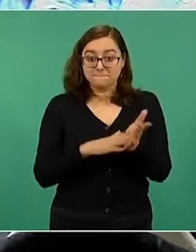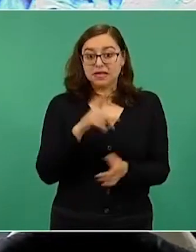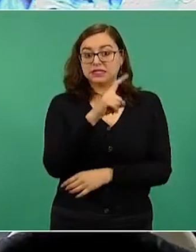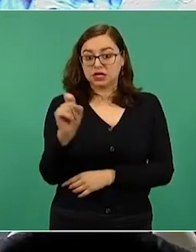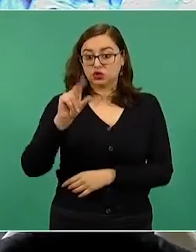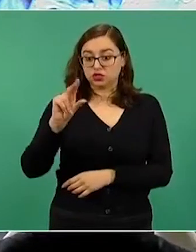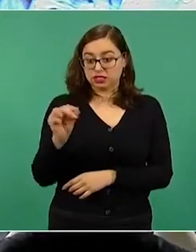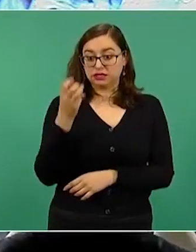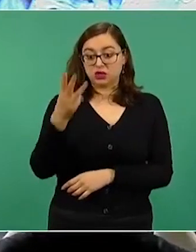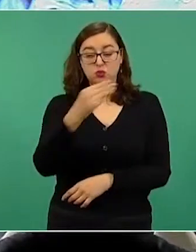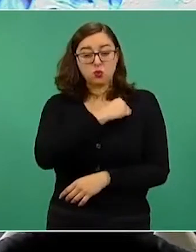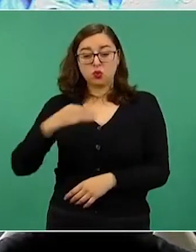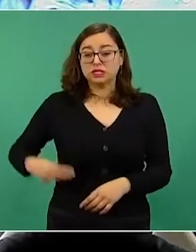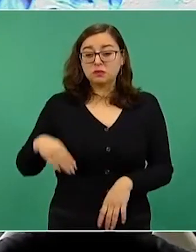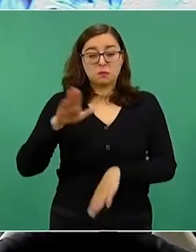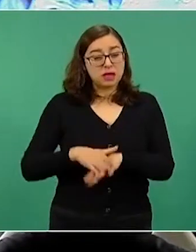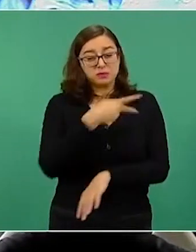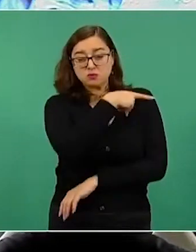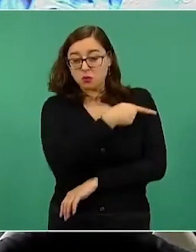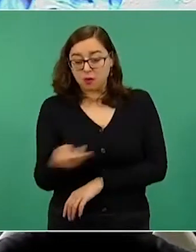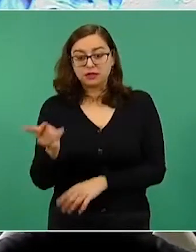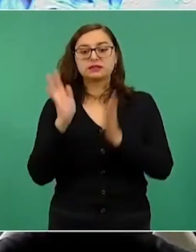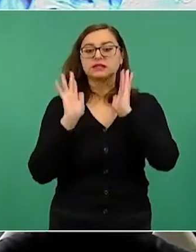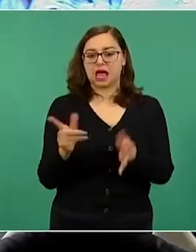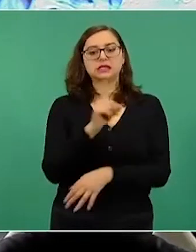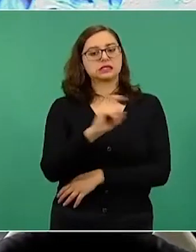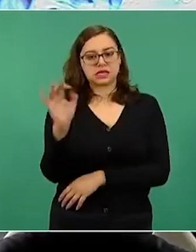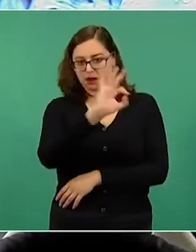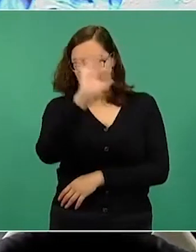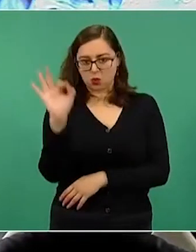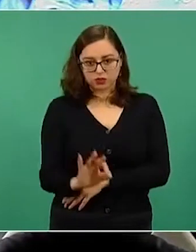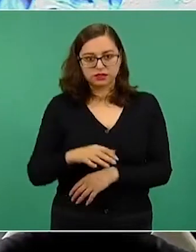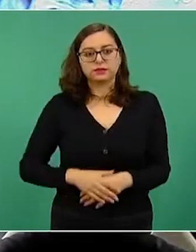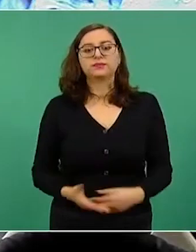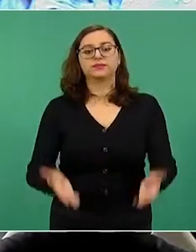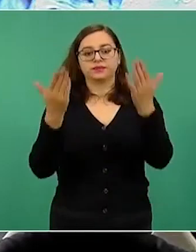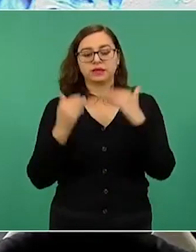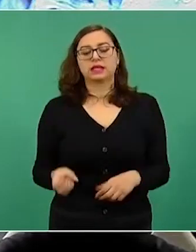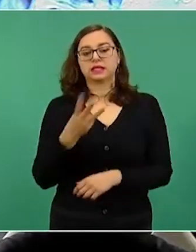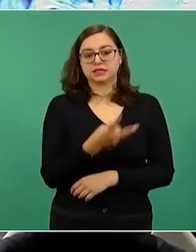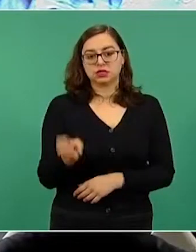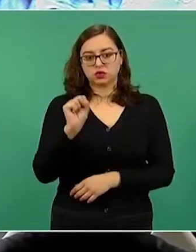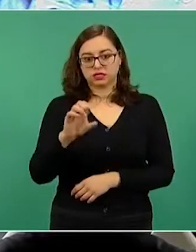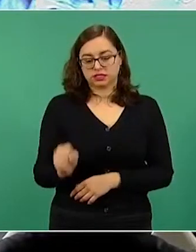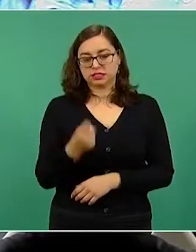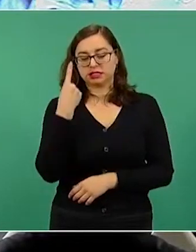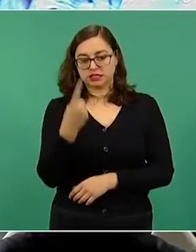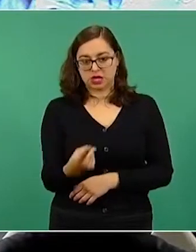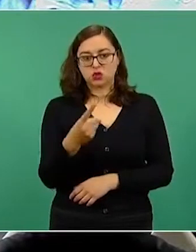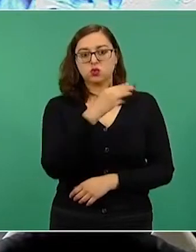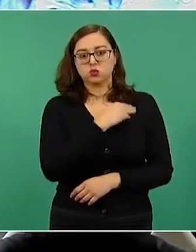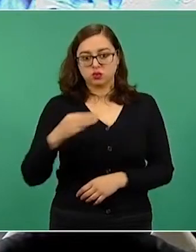que son los municipios más pobres del país. 361 municipios se concluyó el registro en